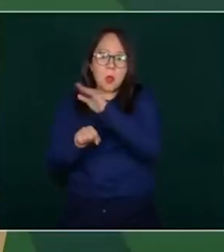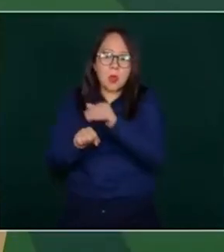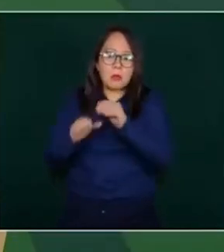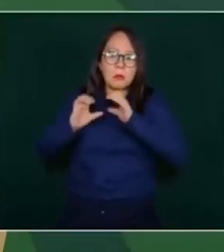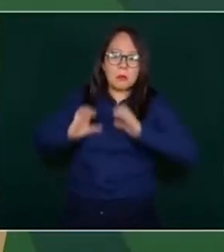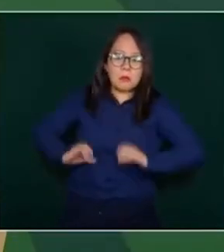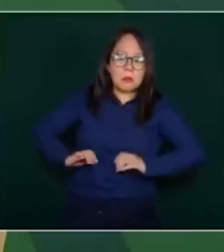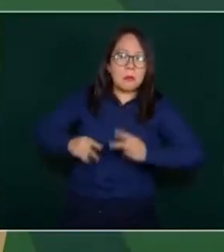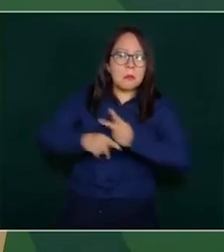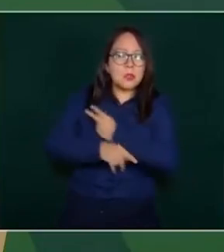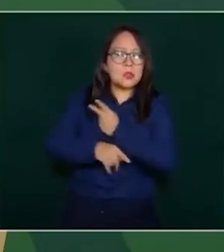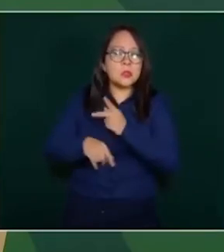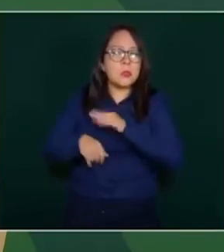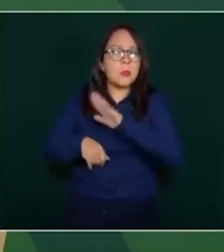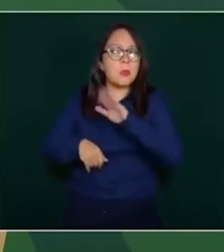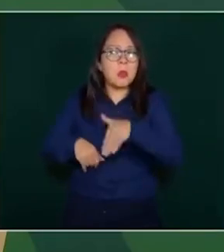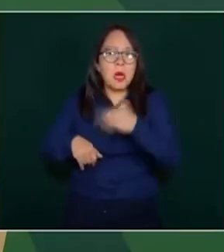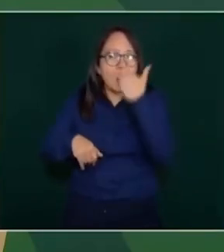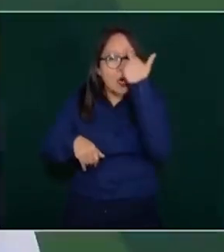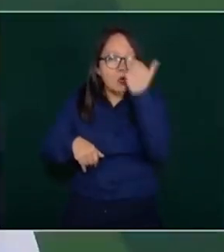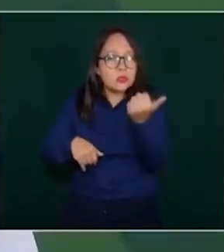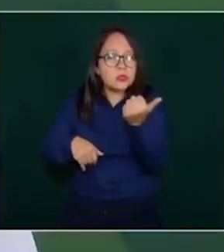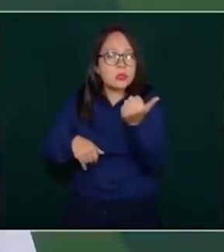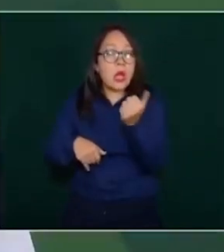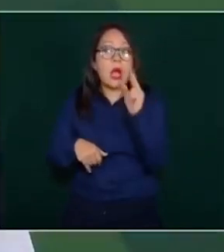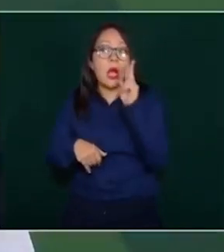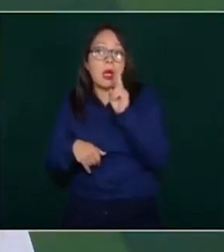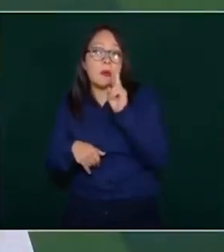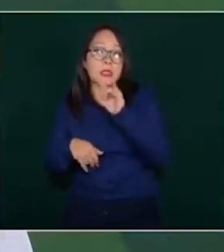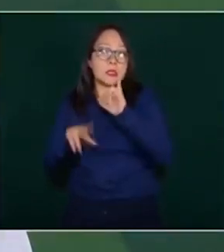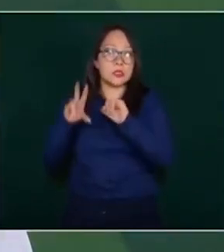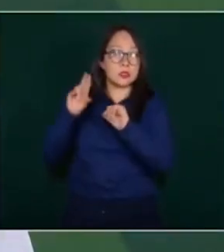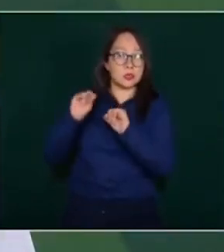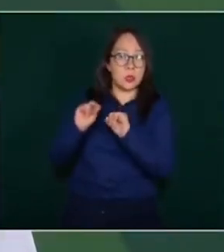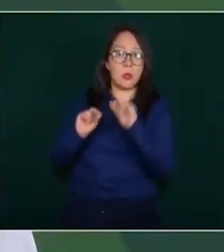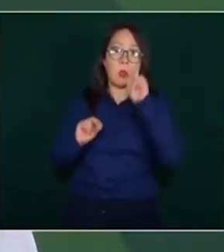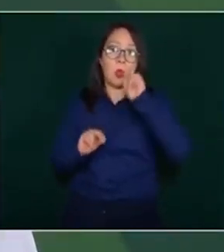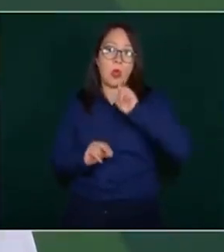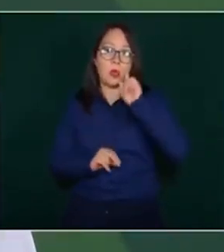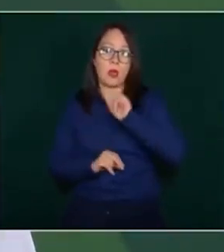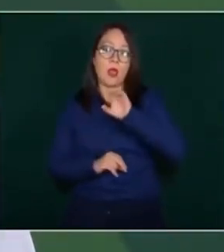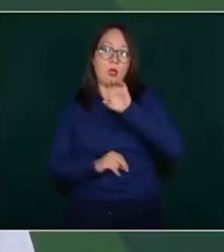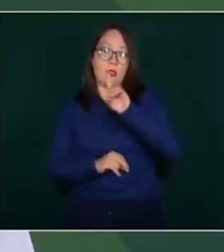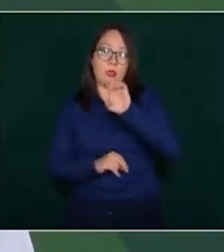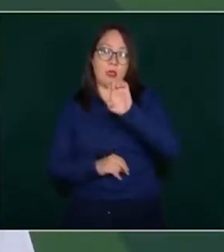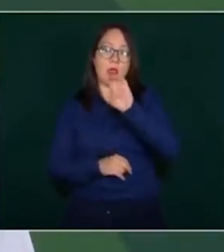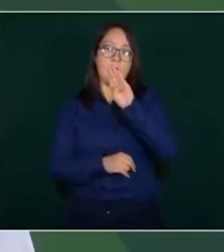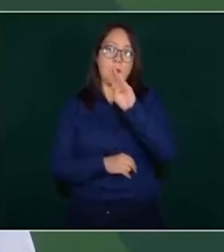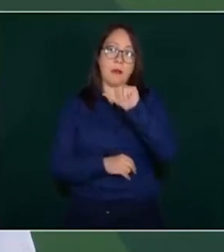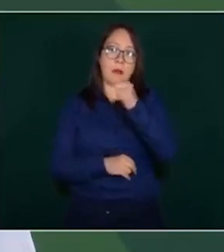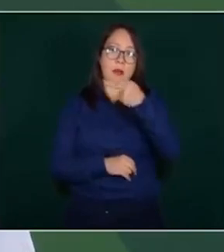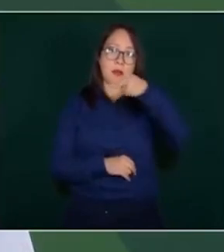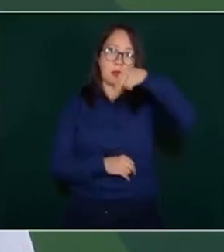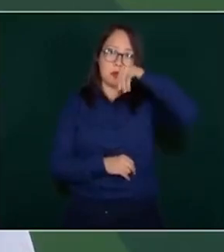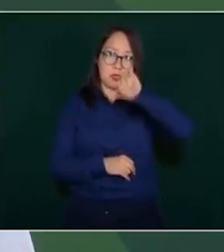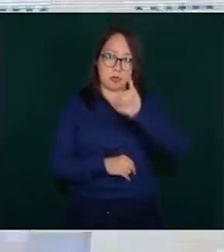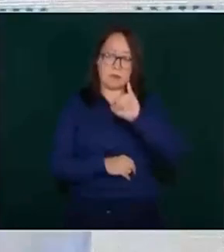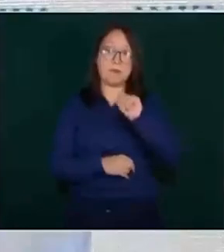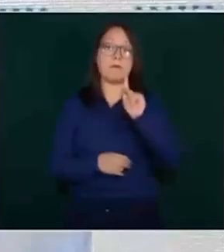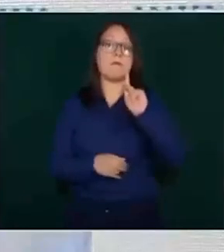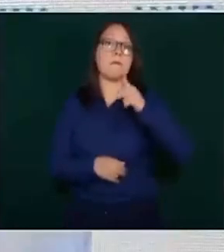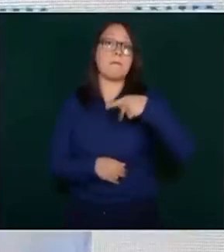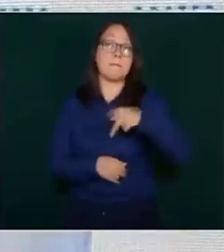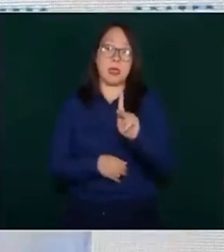genéticamente si se trata del cuerpo de la joven Devani. Sin embargo, nos señalan